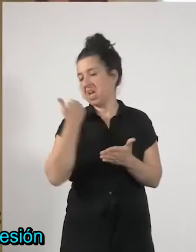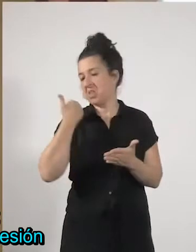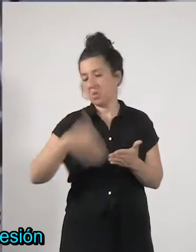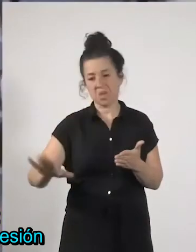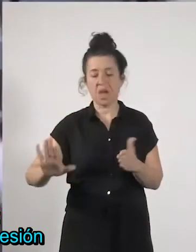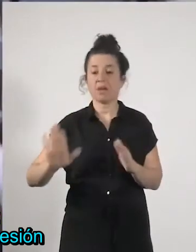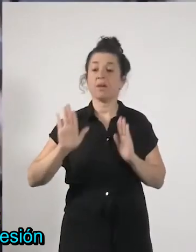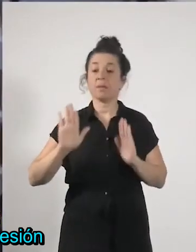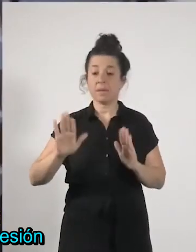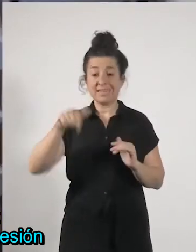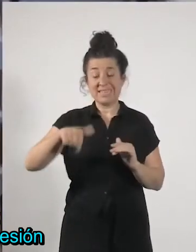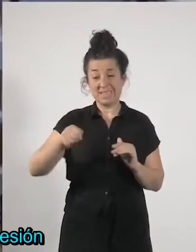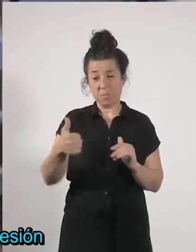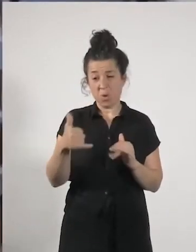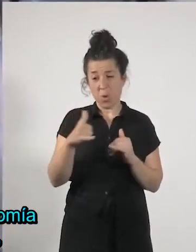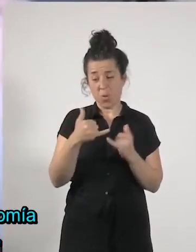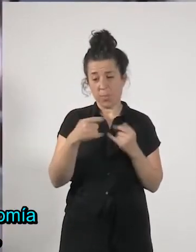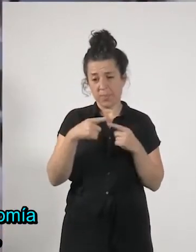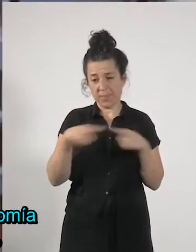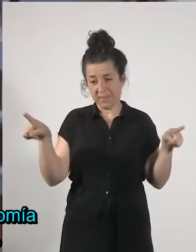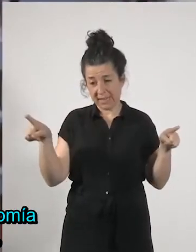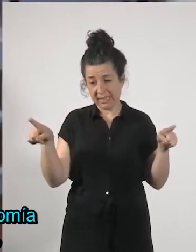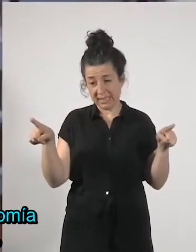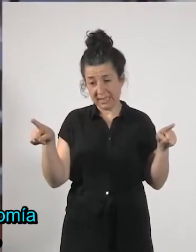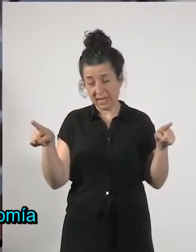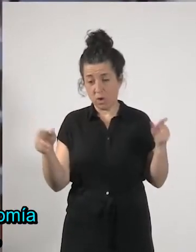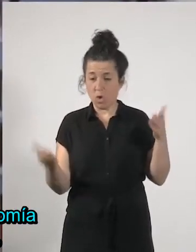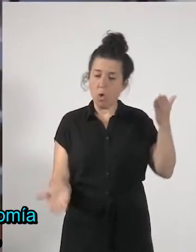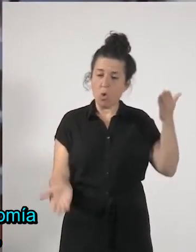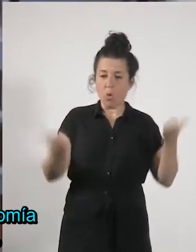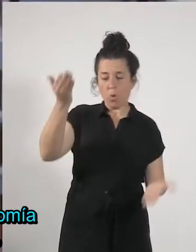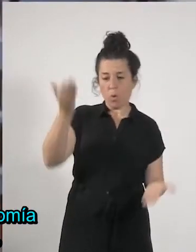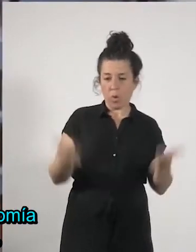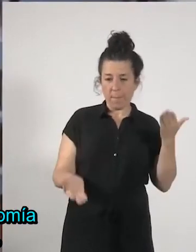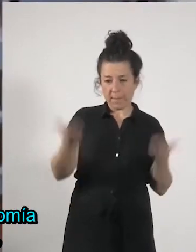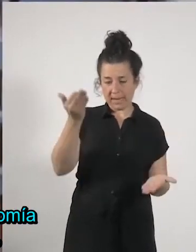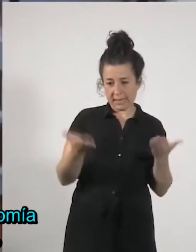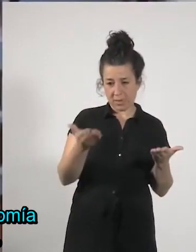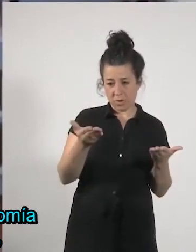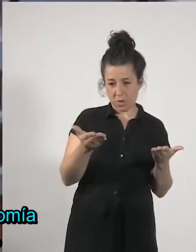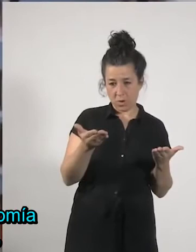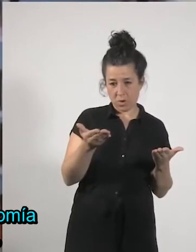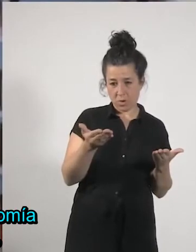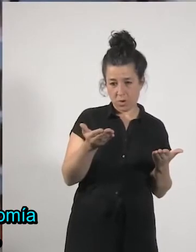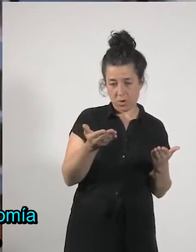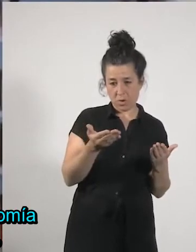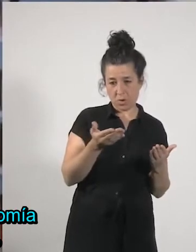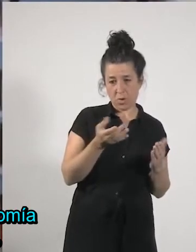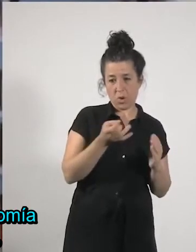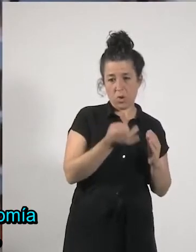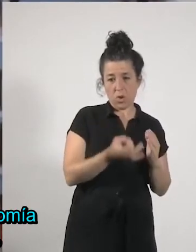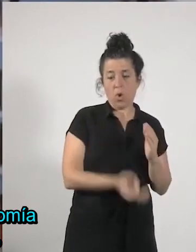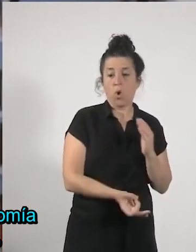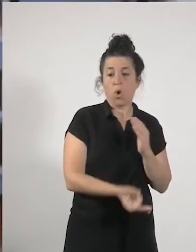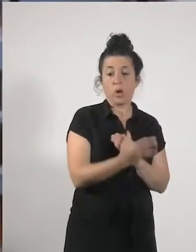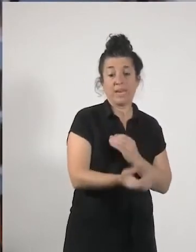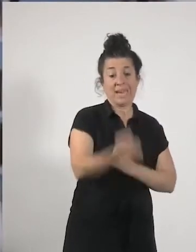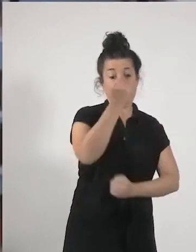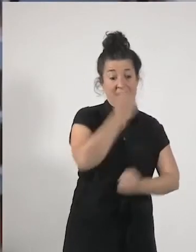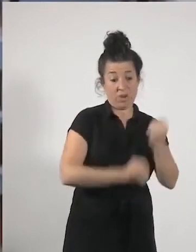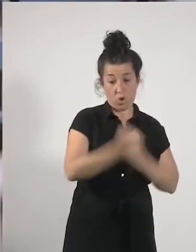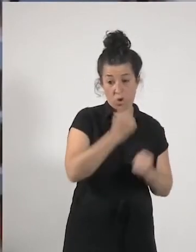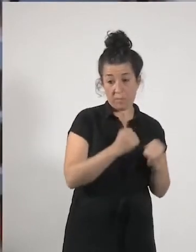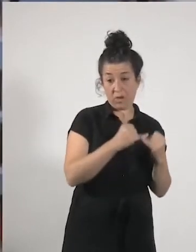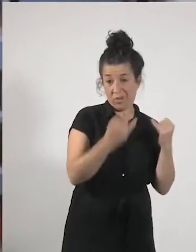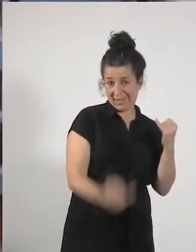como comparando con la gran recesión que tuvo su propio origen en la economía y concretamente las finanzas pues